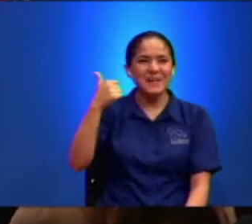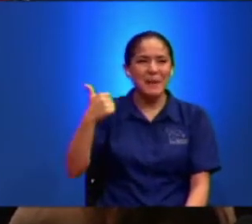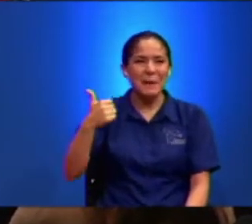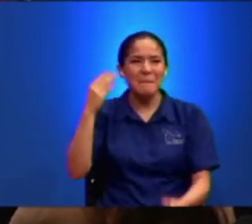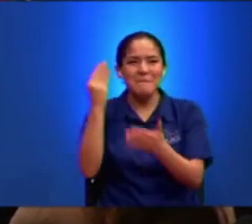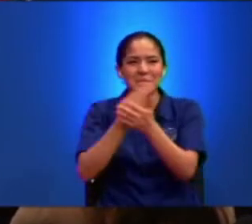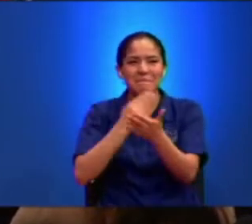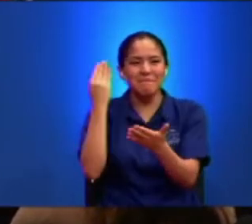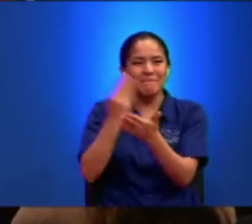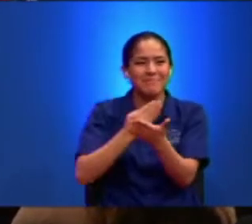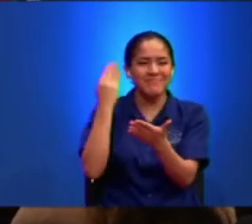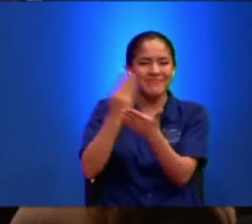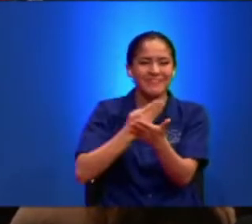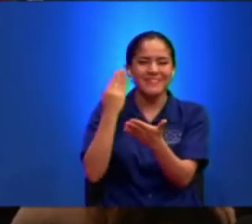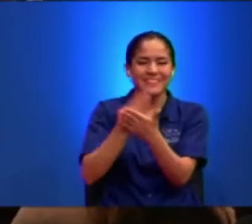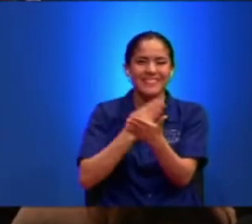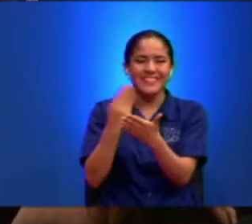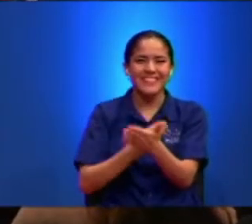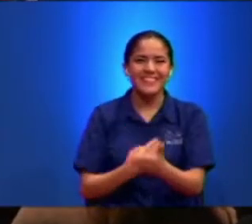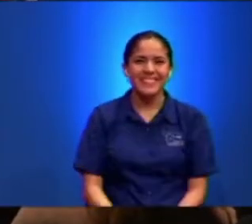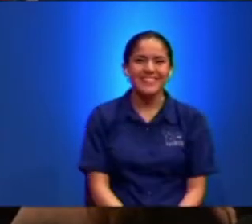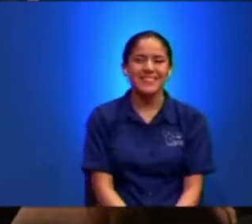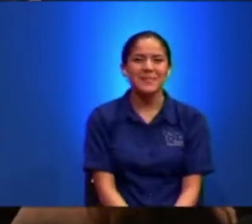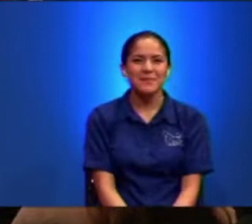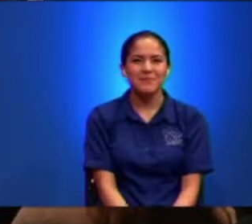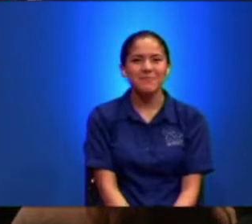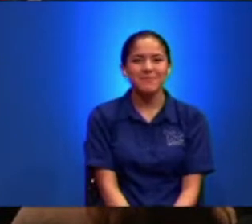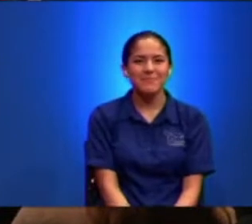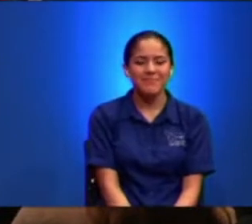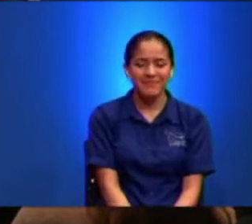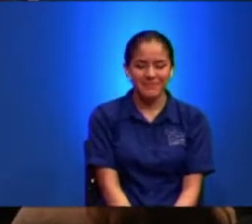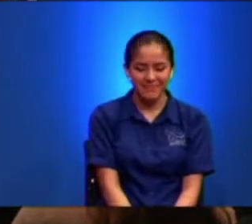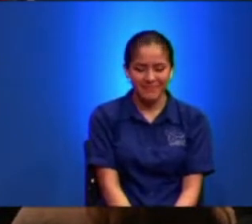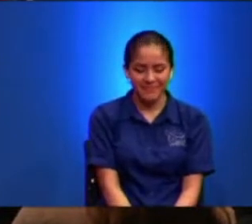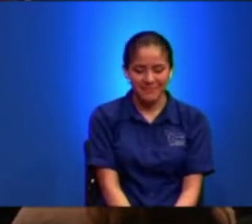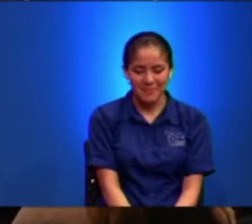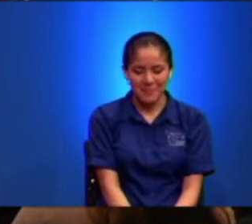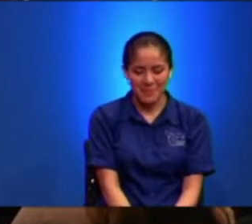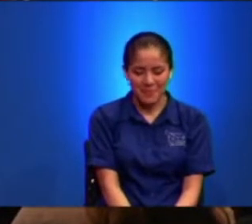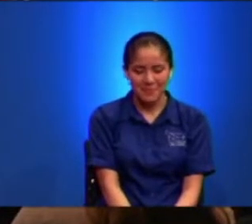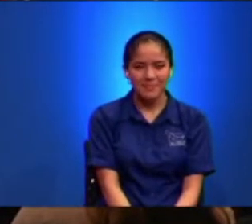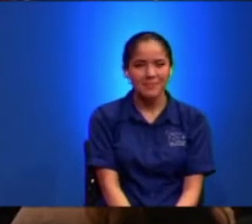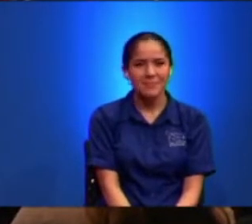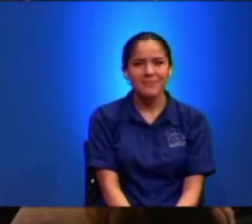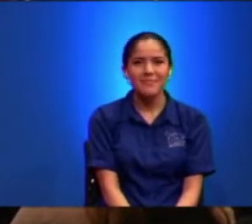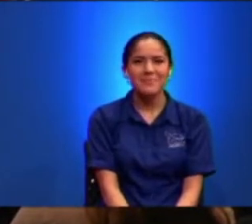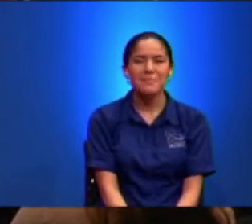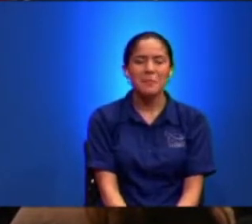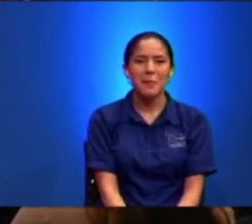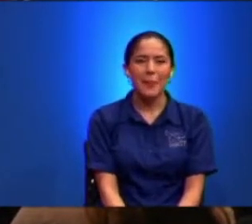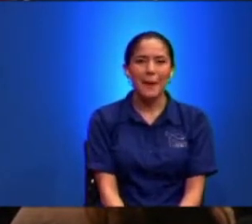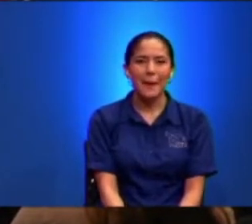O Ah Va Ahí Jenny Pues Que ¿Cuál?